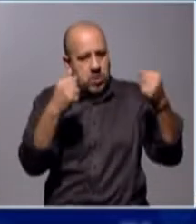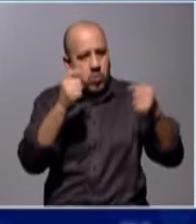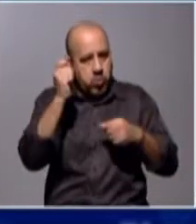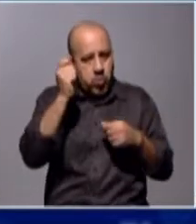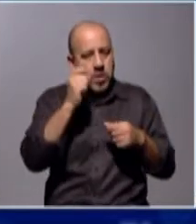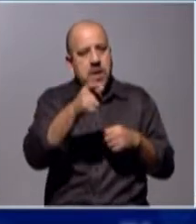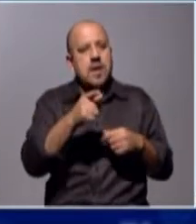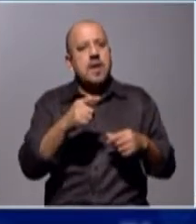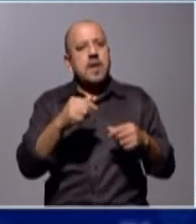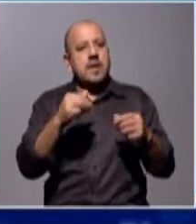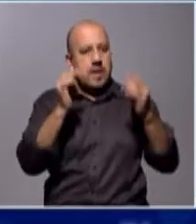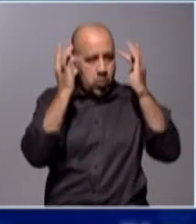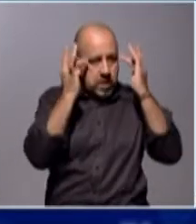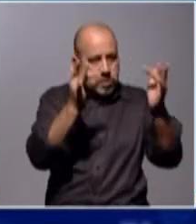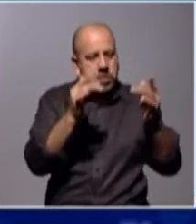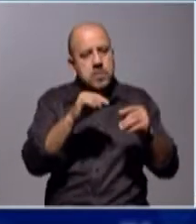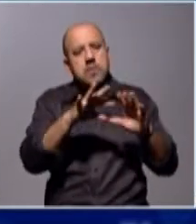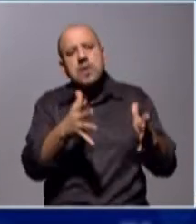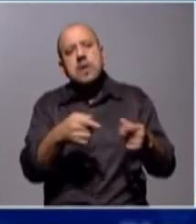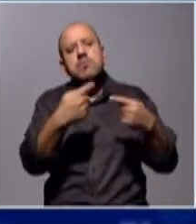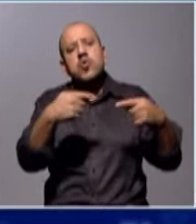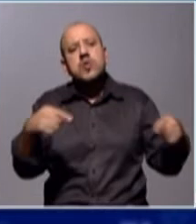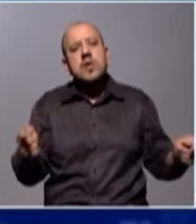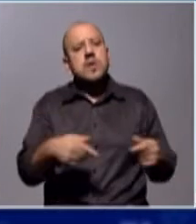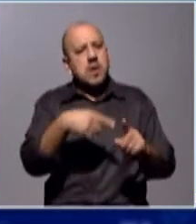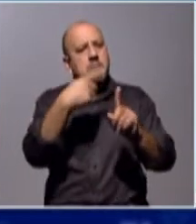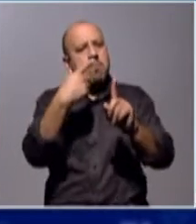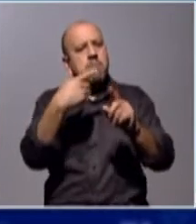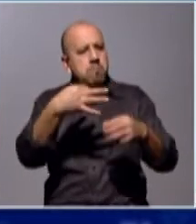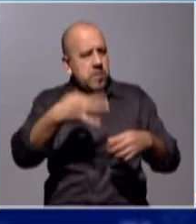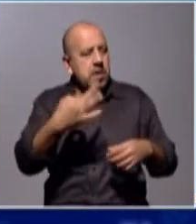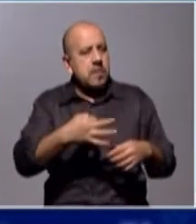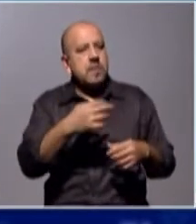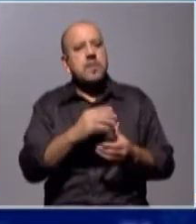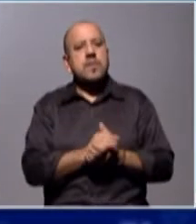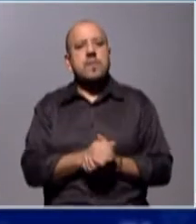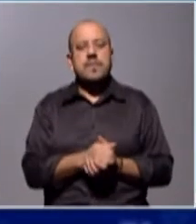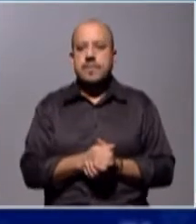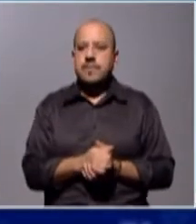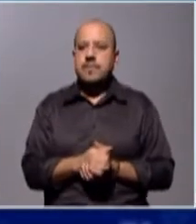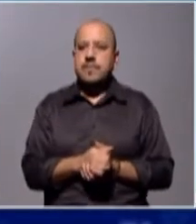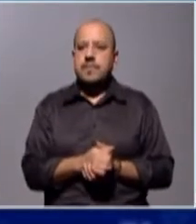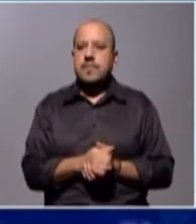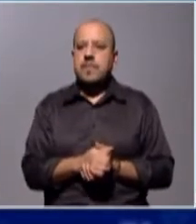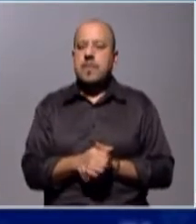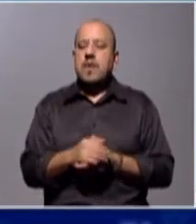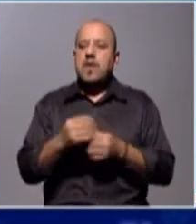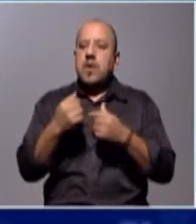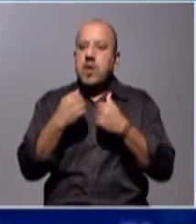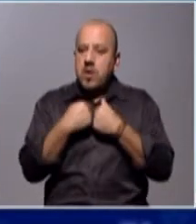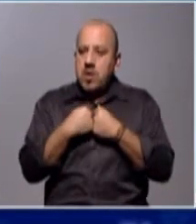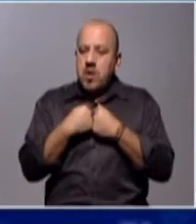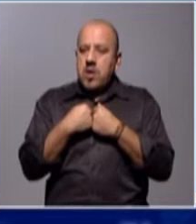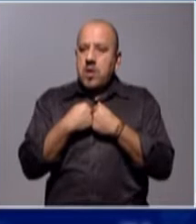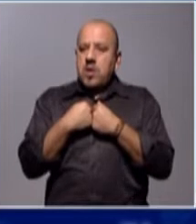de ANEP, del CODICEN? ¿Qué cosas buenas salieron de esa reunión? En primer lugar, lo que nosotros vimos,